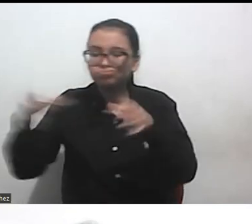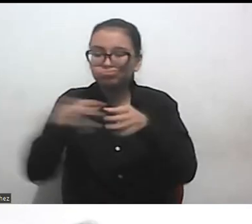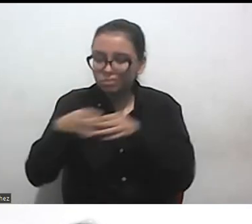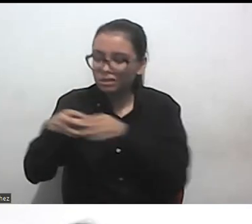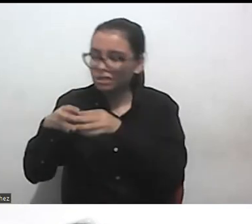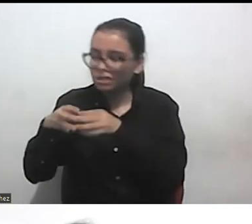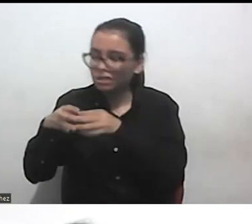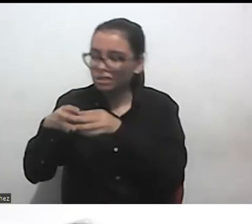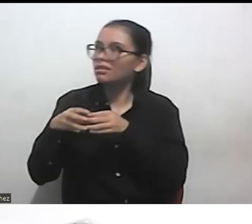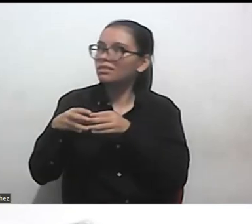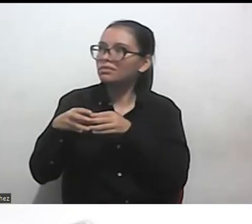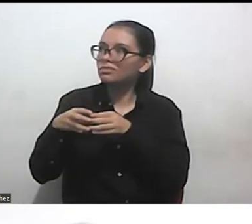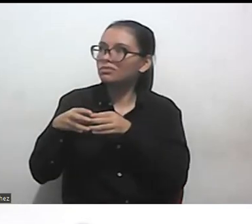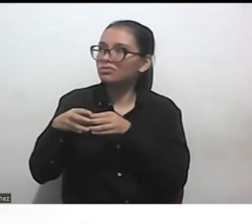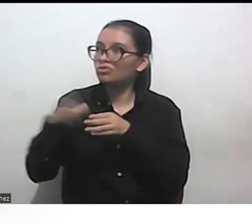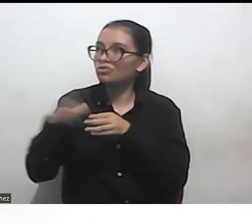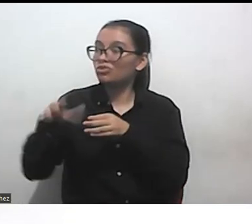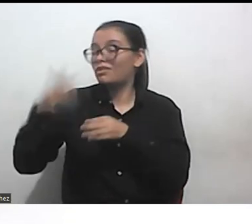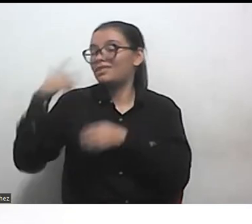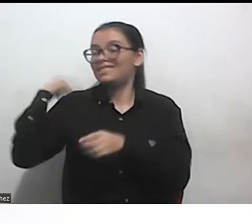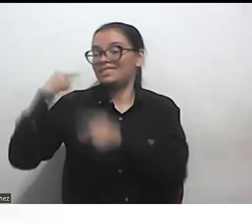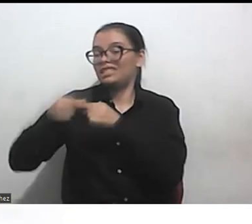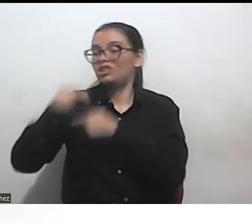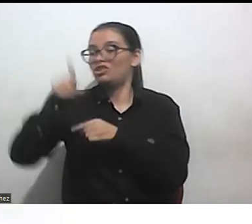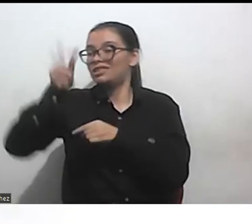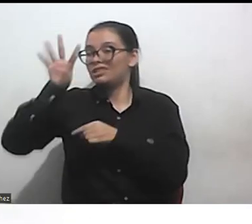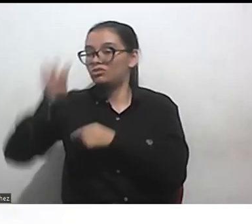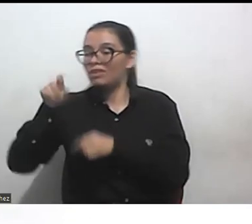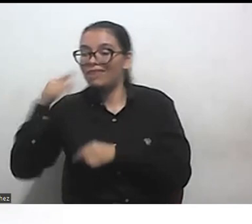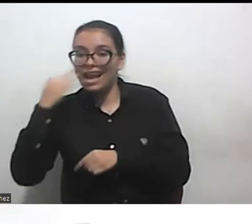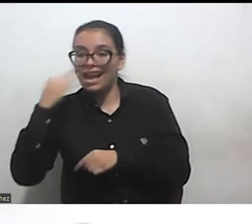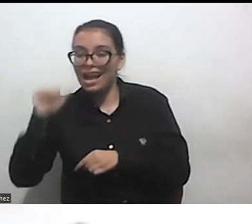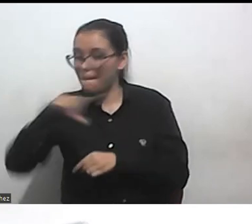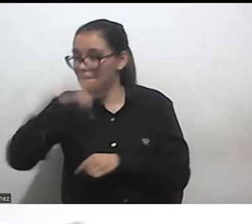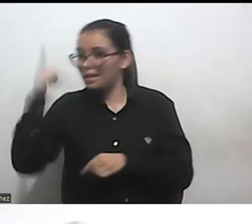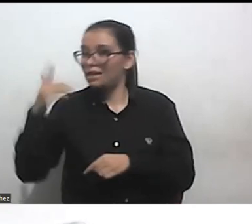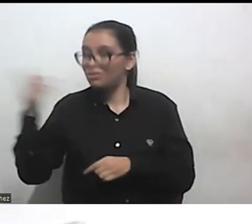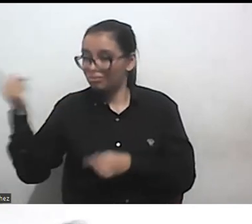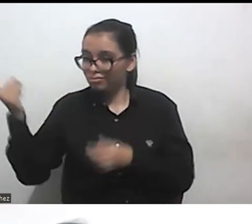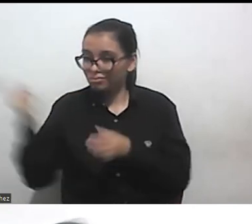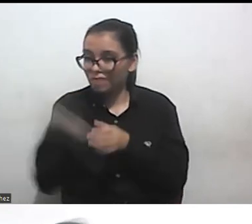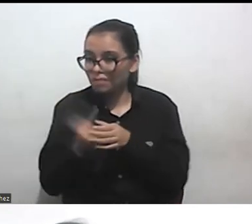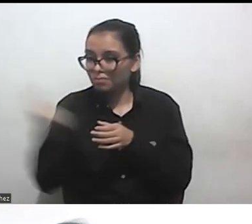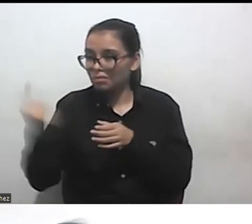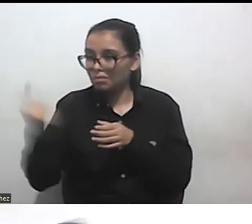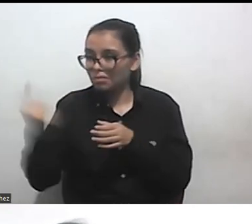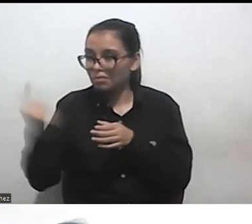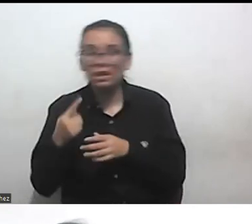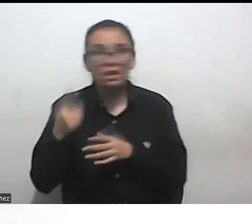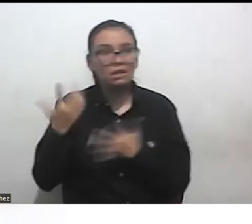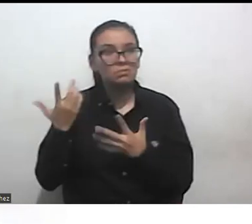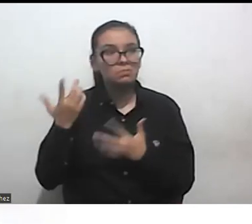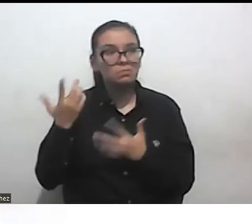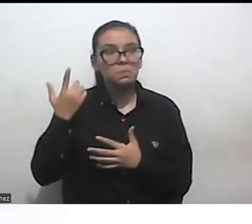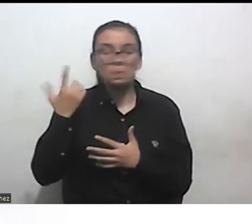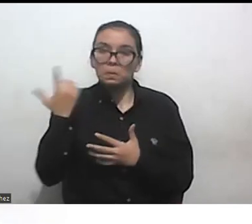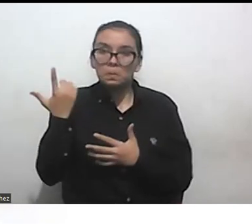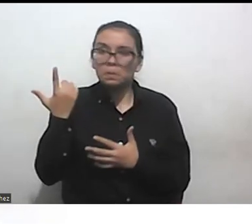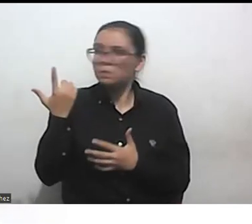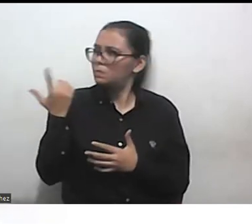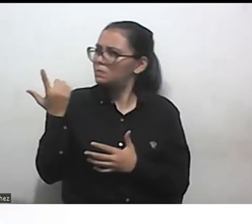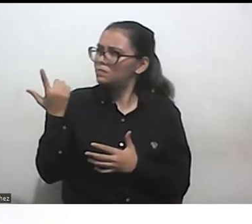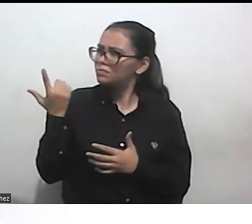XIX frente a las mujeres blancas eran como que llegaban por tener delirio místico y tenían una